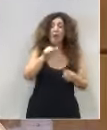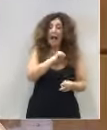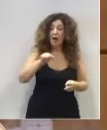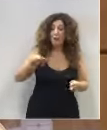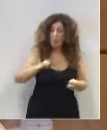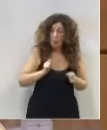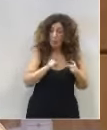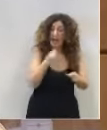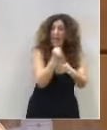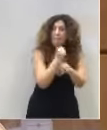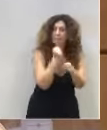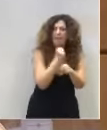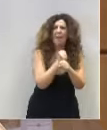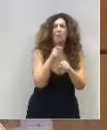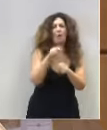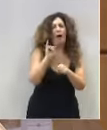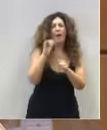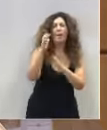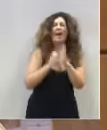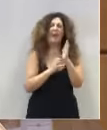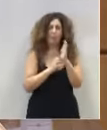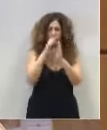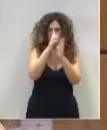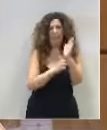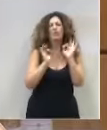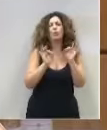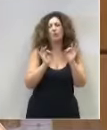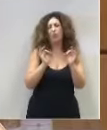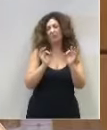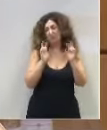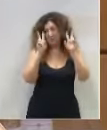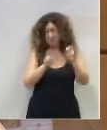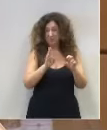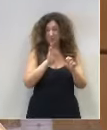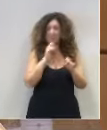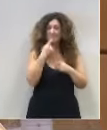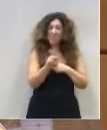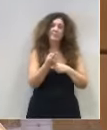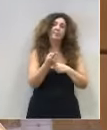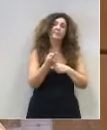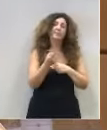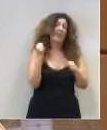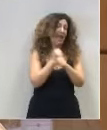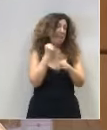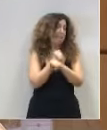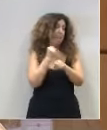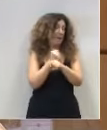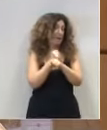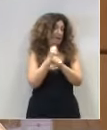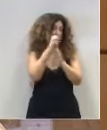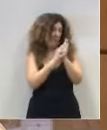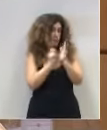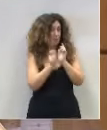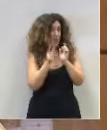visto beneficiados por la reducción que se va a producir en el conjunto del empleo que crece del 20%.